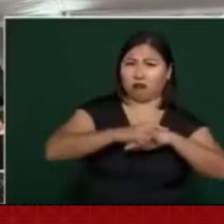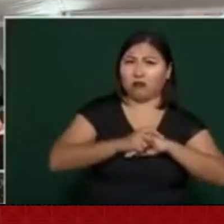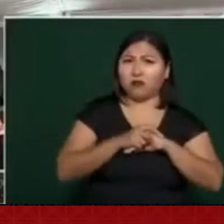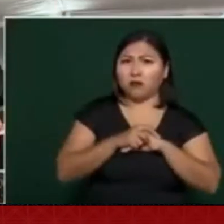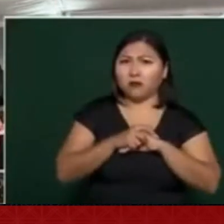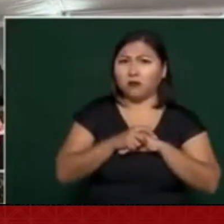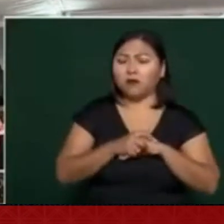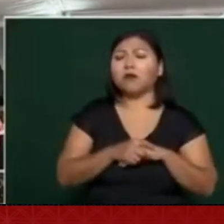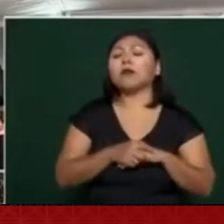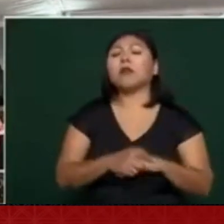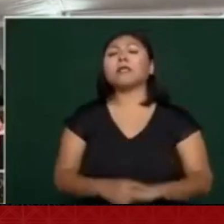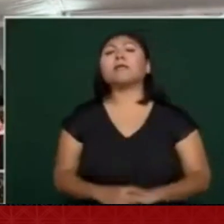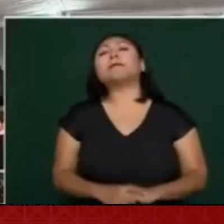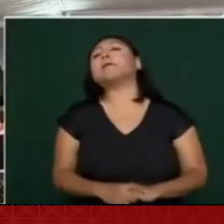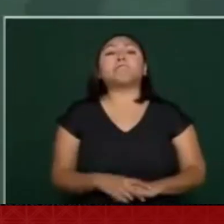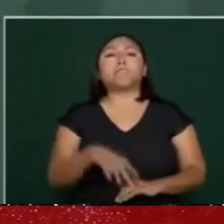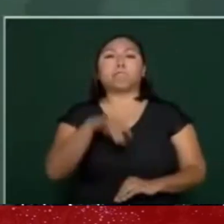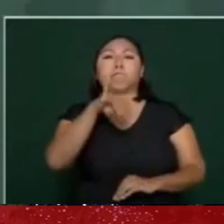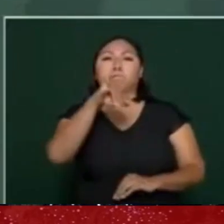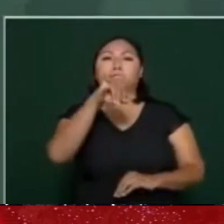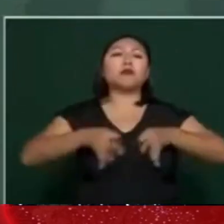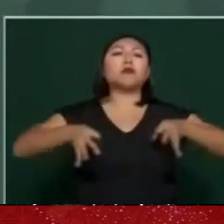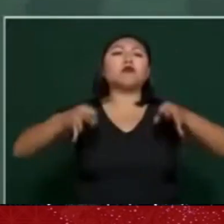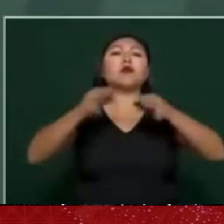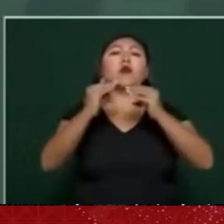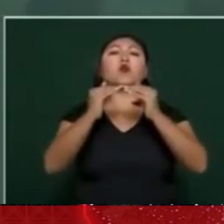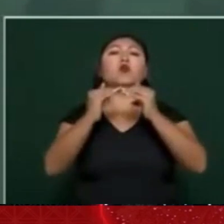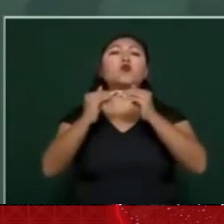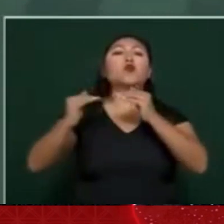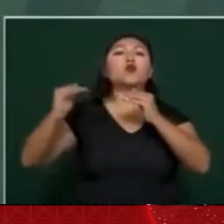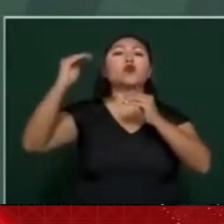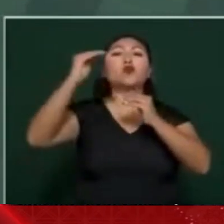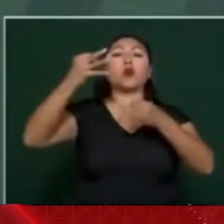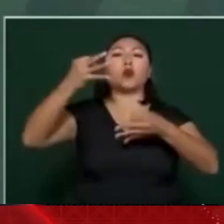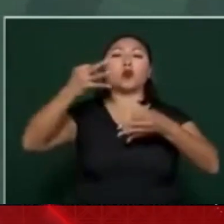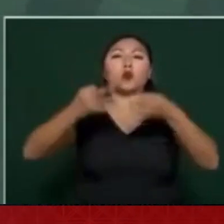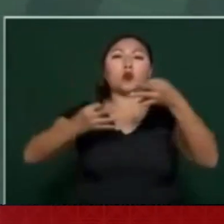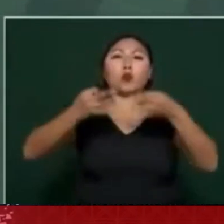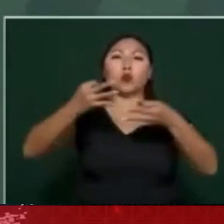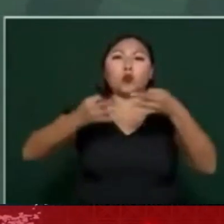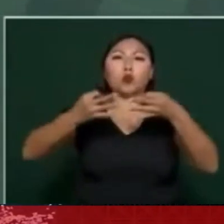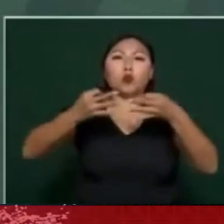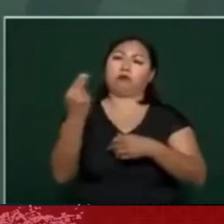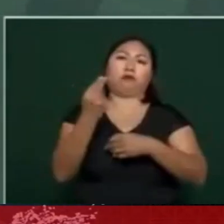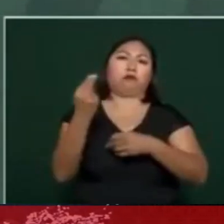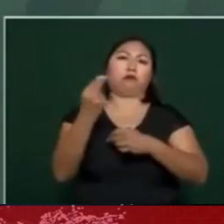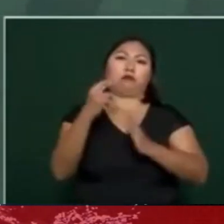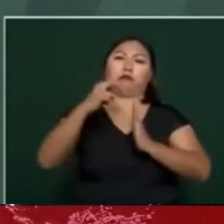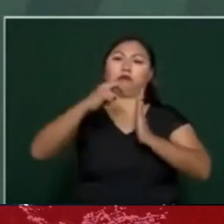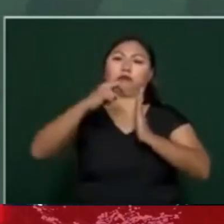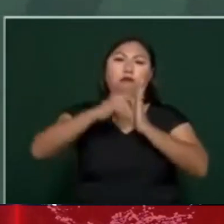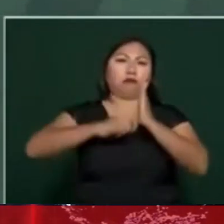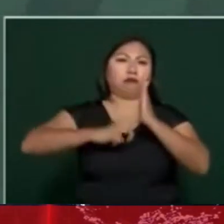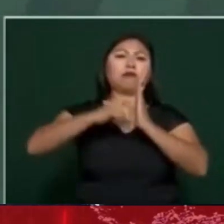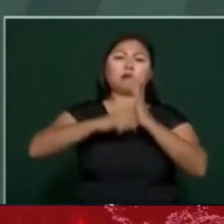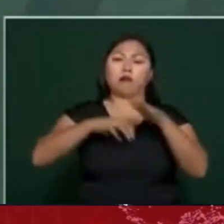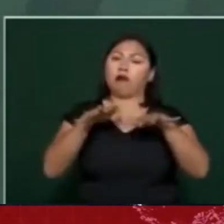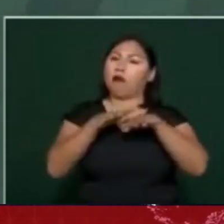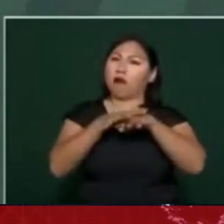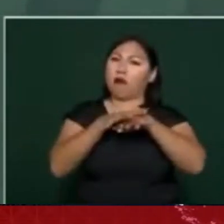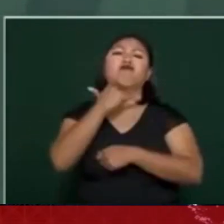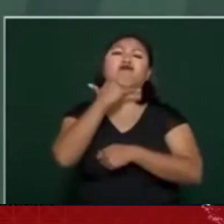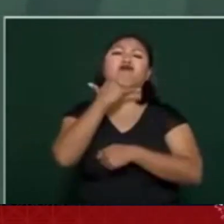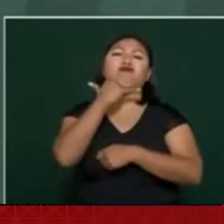al Poder Judicial porque como es de dominio público no está bien. Hay mucha